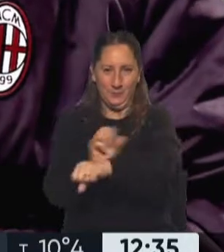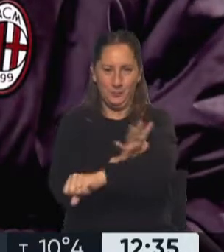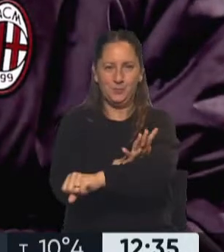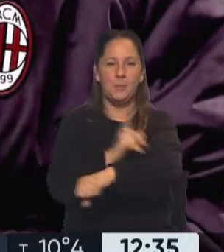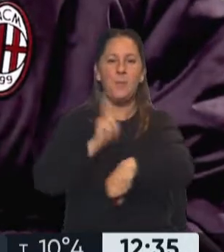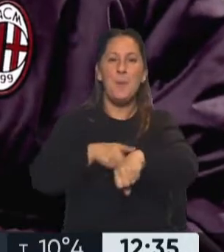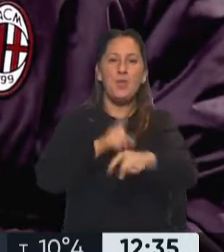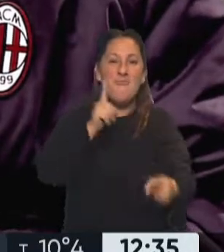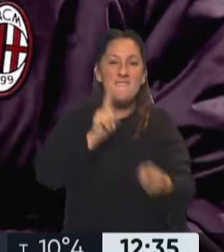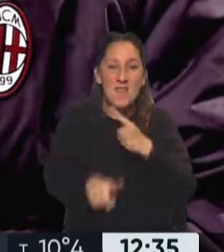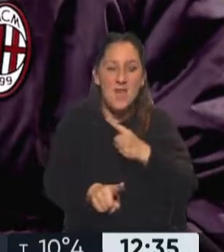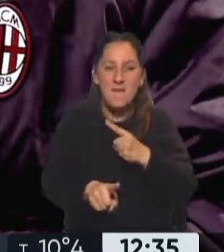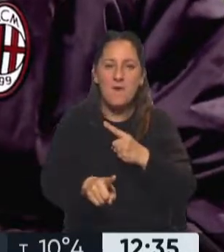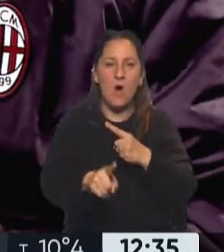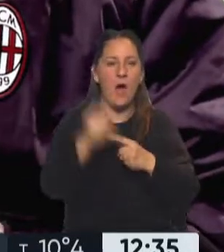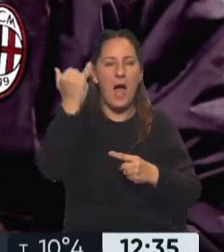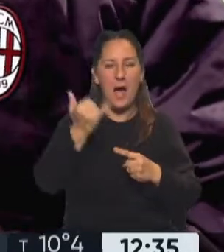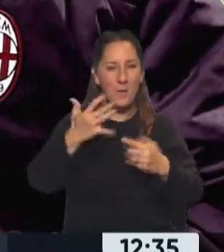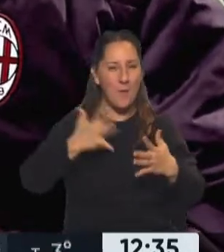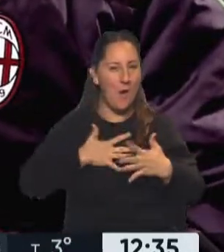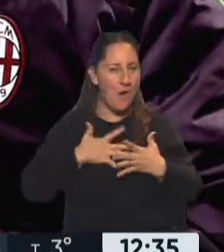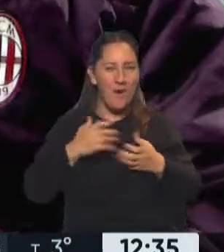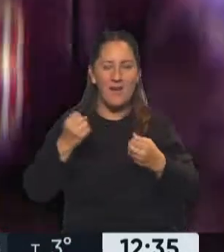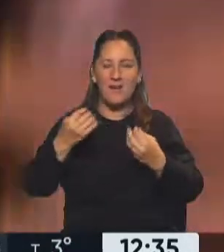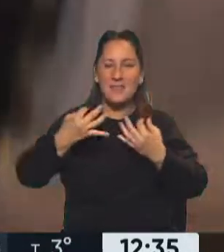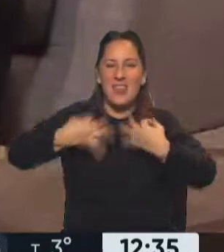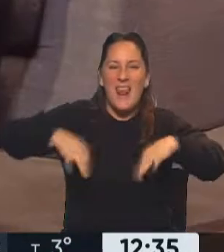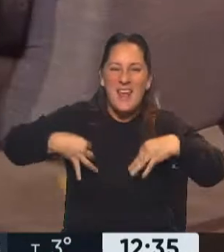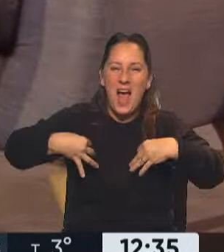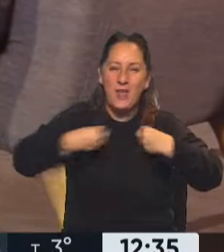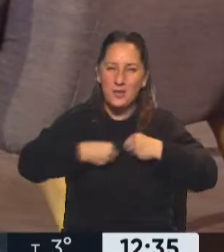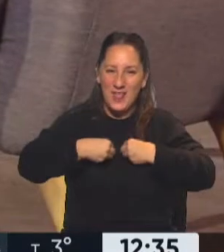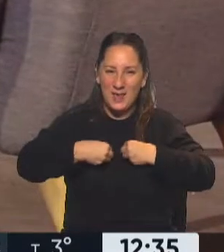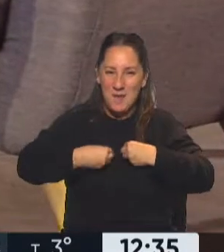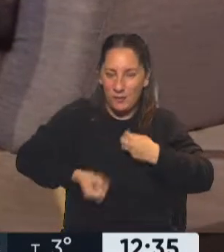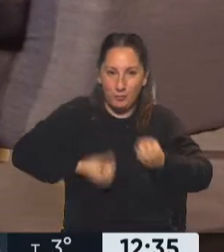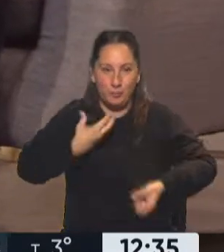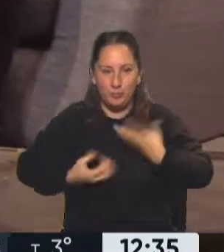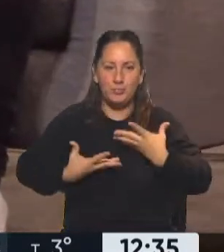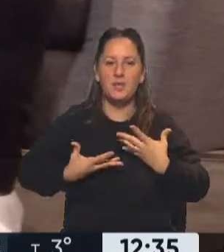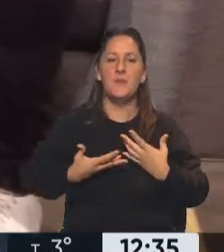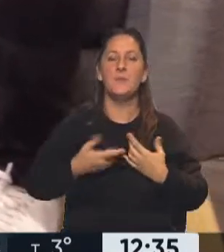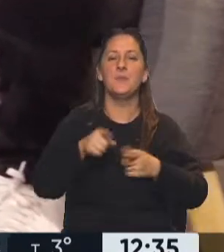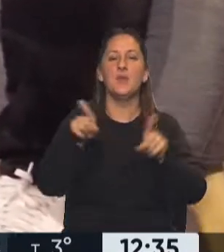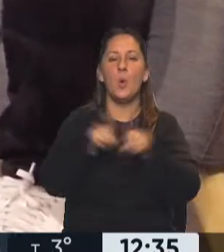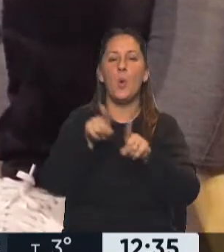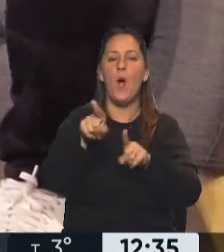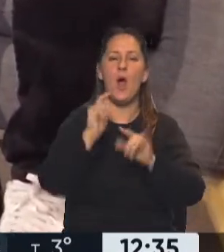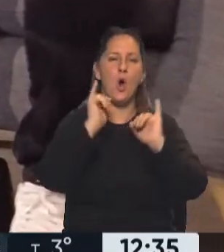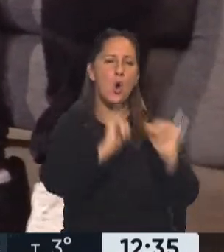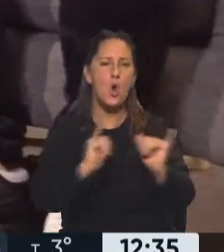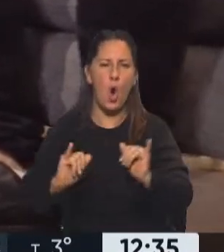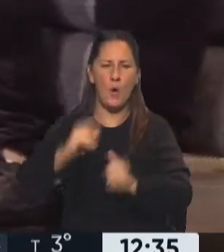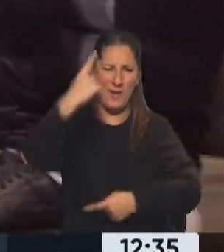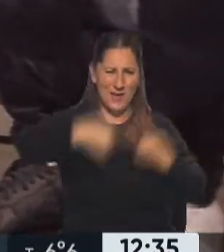está en el vivo, como que en cierto punto está vulnerable a lo emocional. ¿Viste? Se amplifica la voz de los jóvenes, de